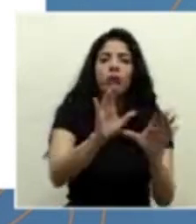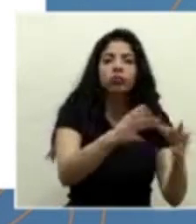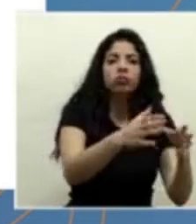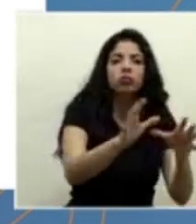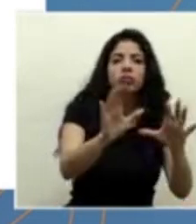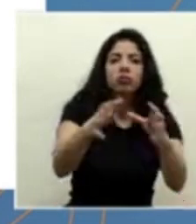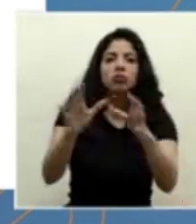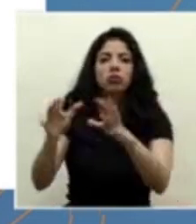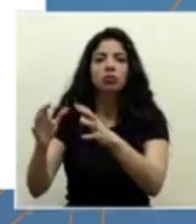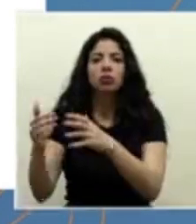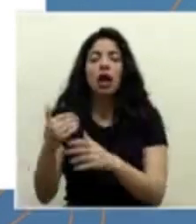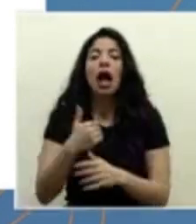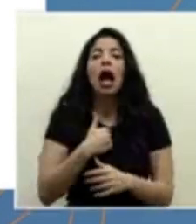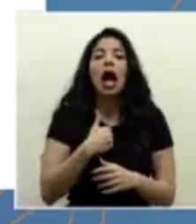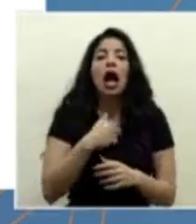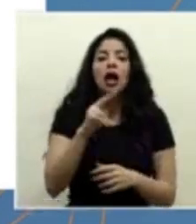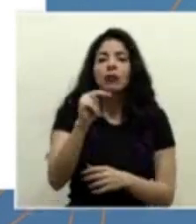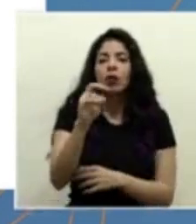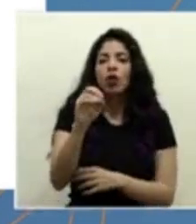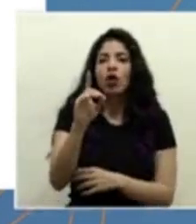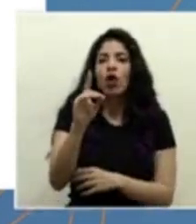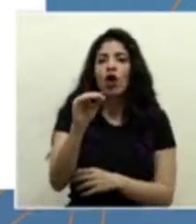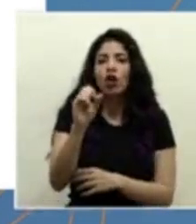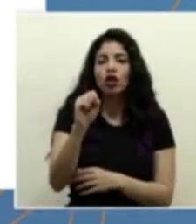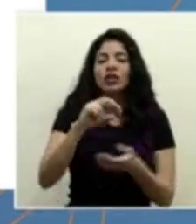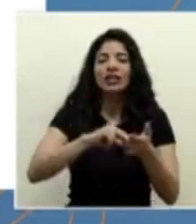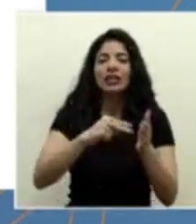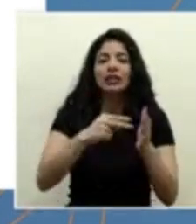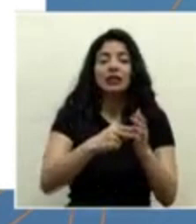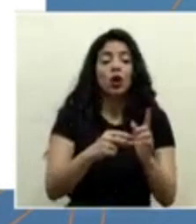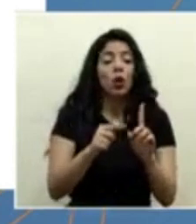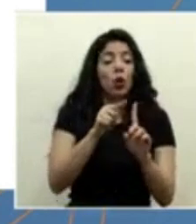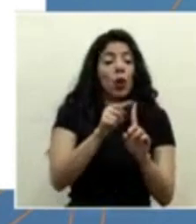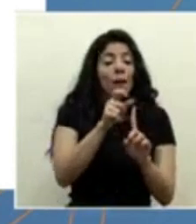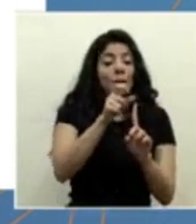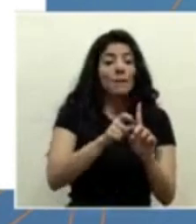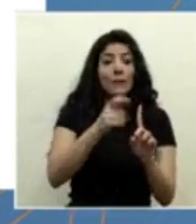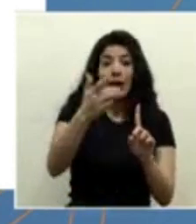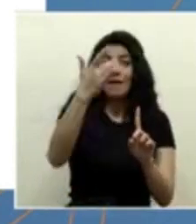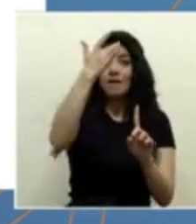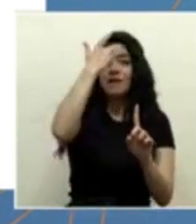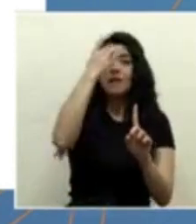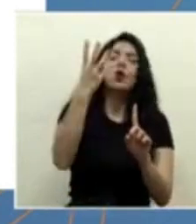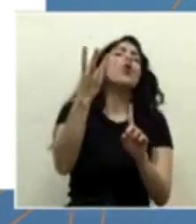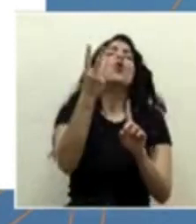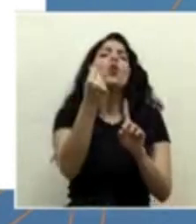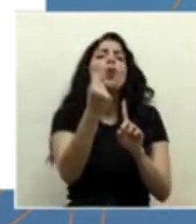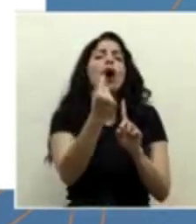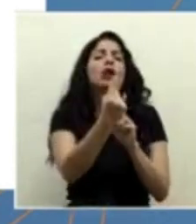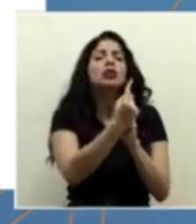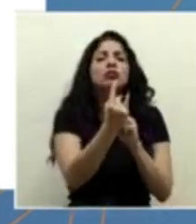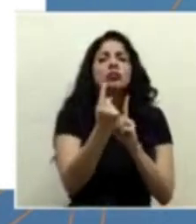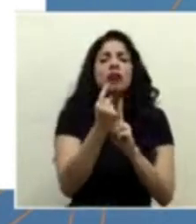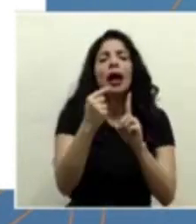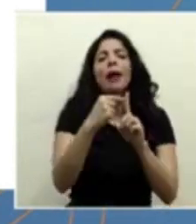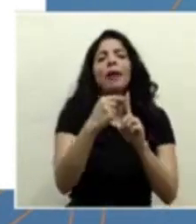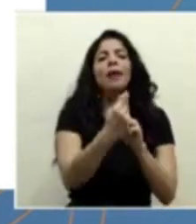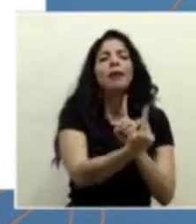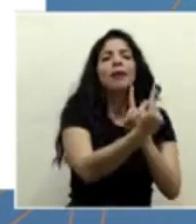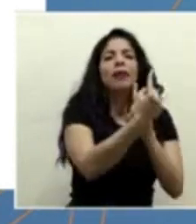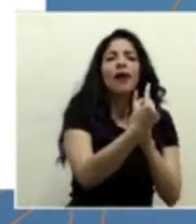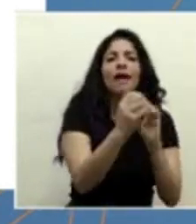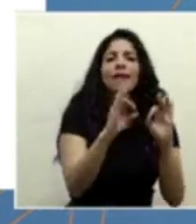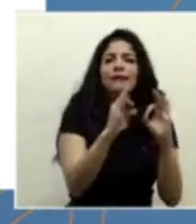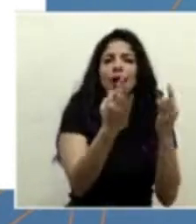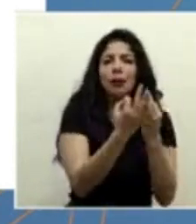los diferentes nodos, que son las relaciones que puede tener una persona infectada, tanto a nivel de su familia, que